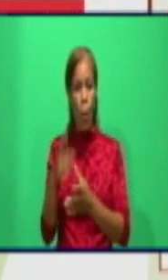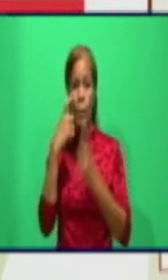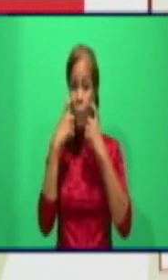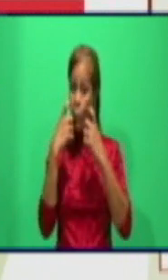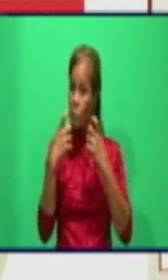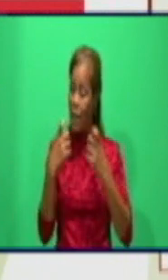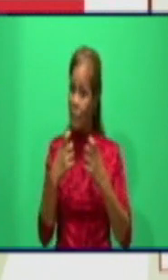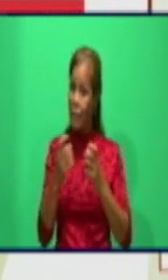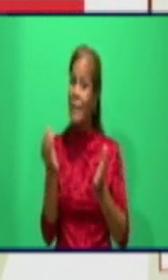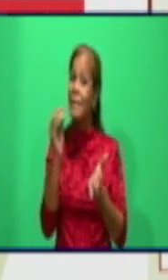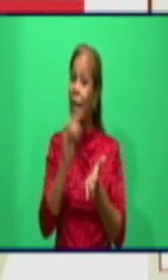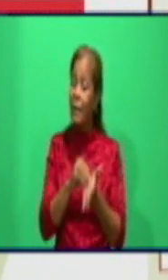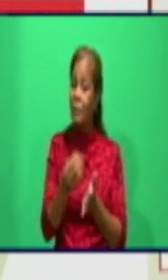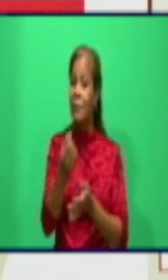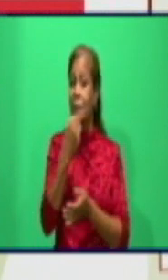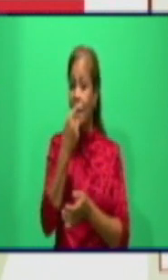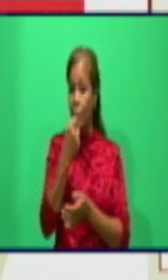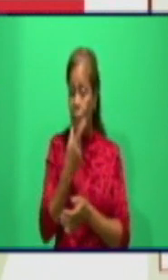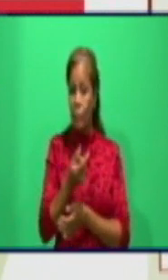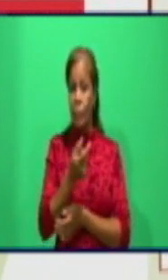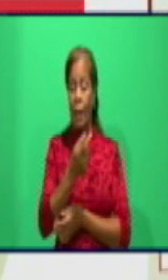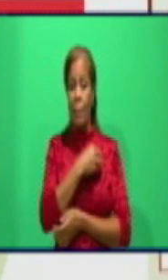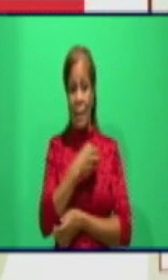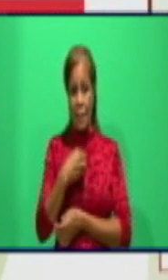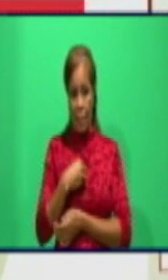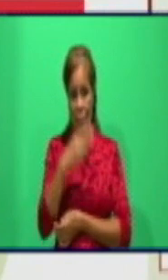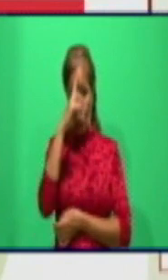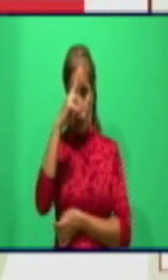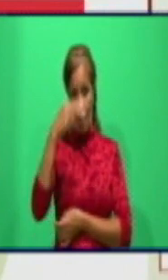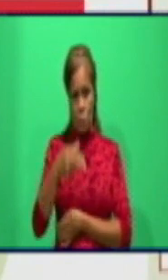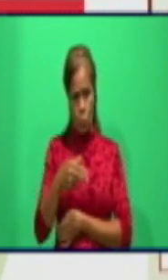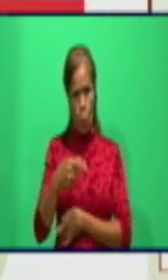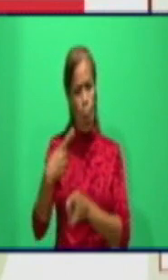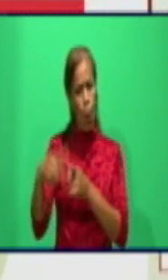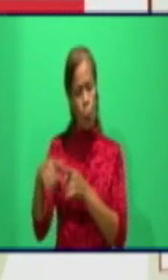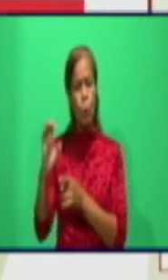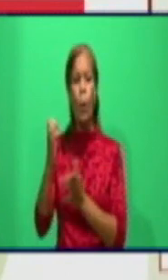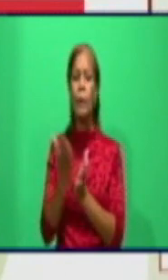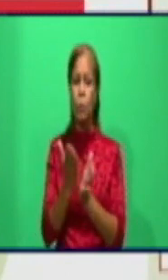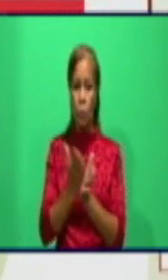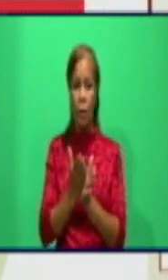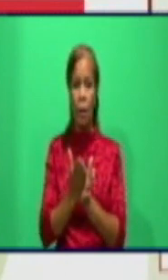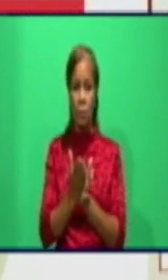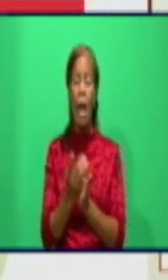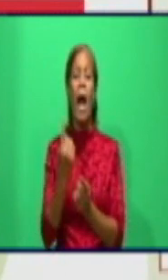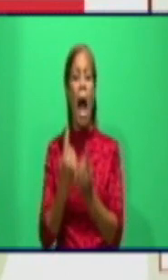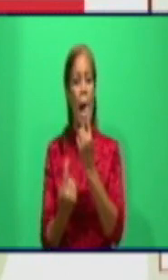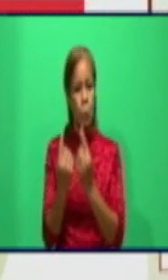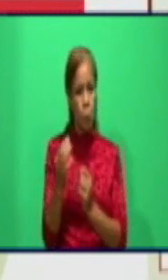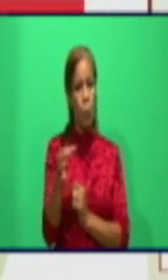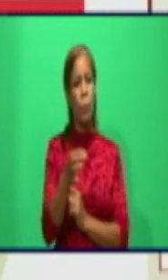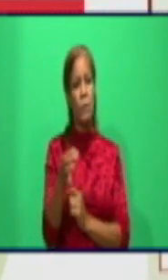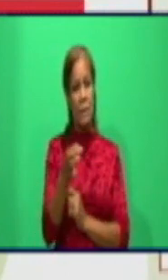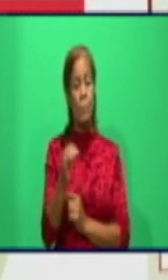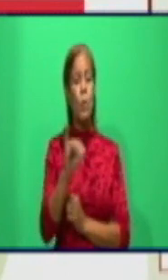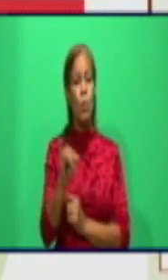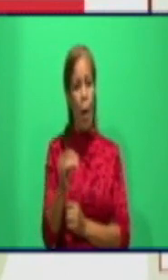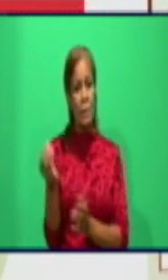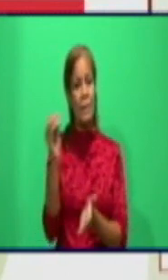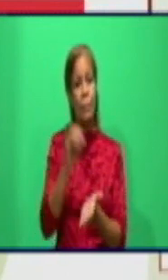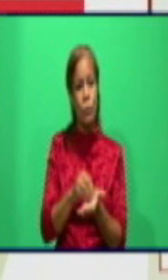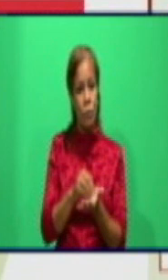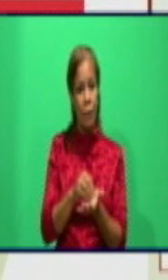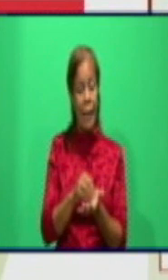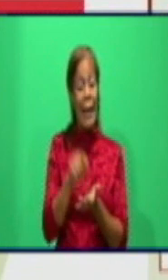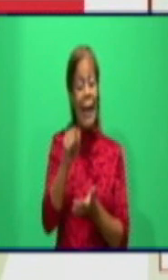a un grupo importante de personas de riesgo, los propios estudiantes. Bueno, eso tuvo una limitación a algunos municipios y que bueno, eso tendrá